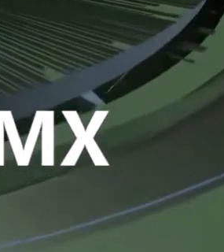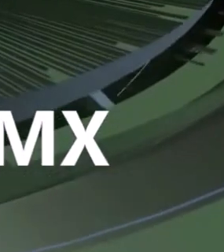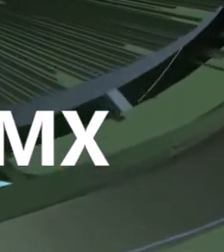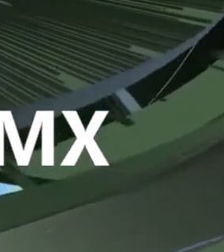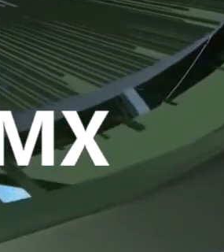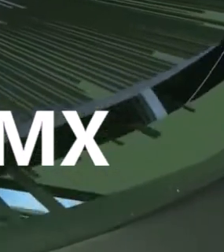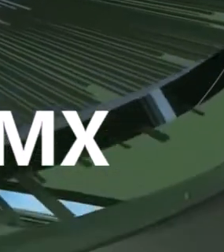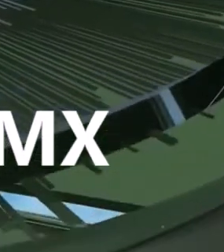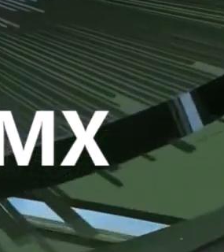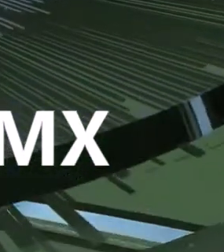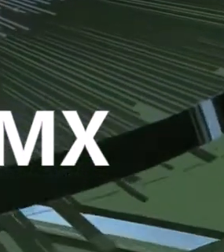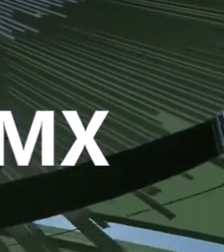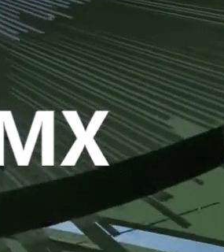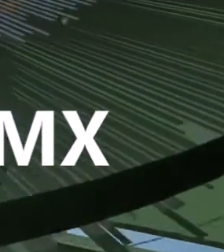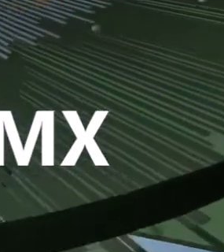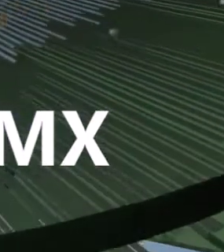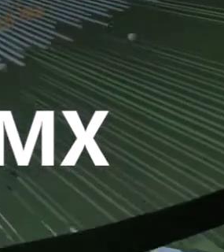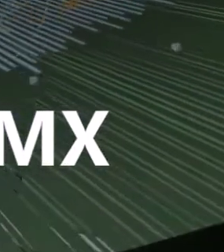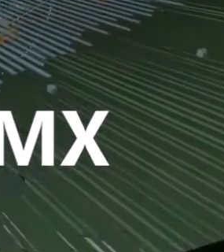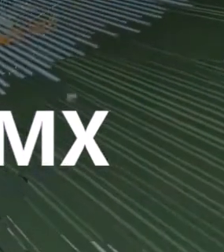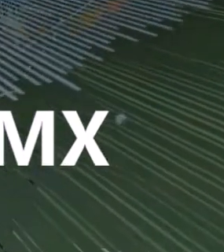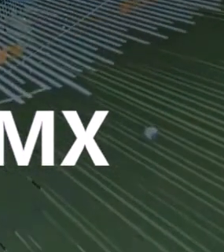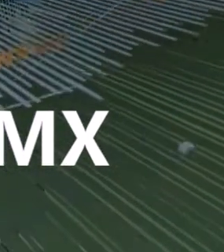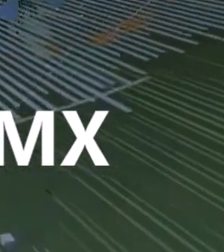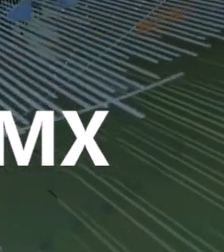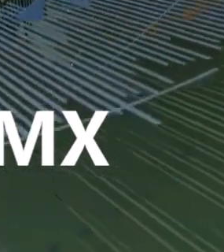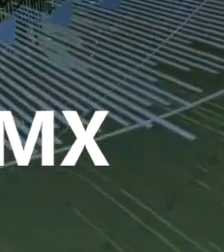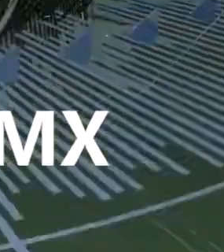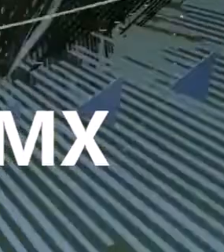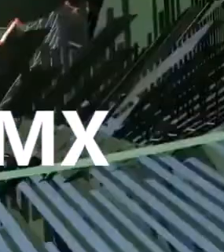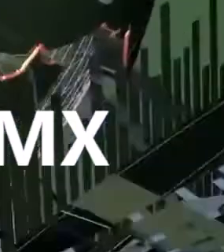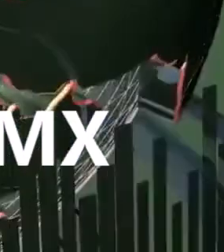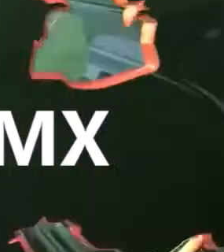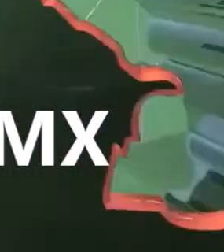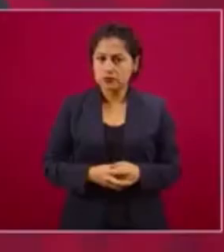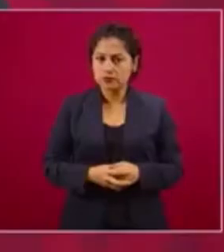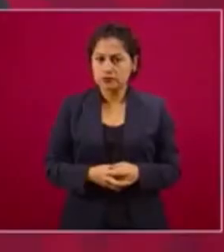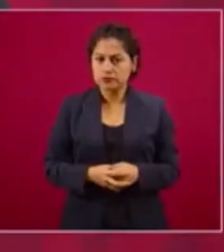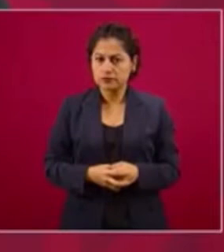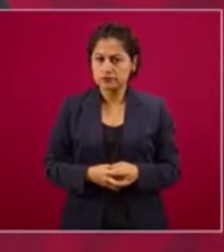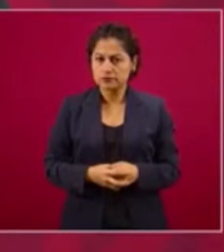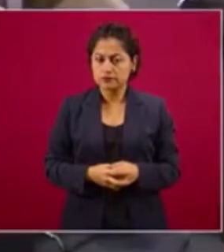Hidalgo Noticias MX, el canal informativo.